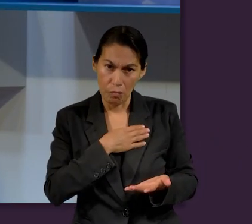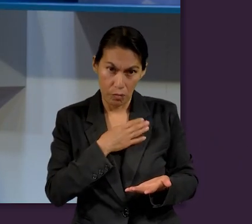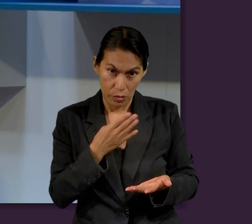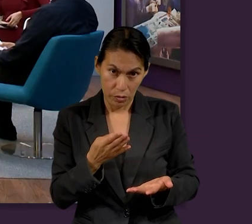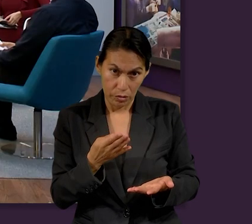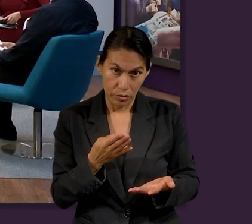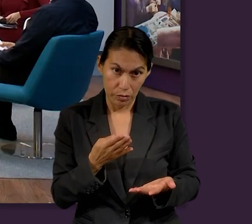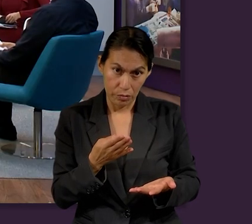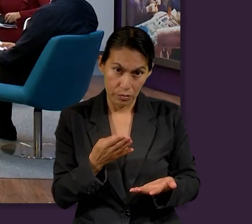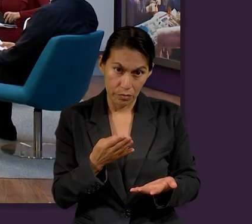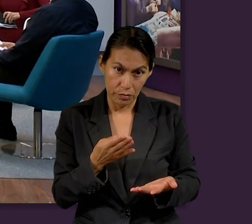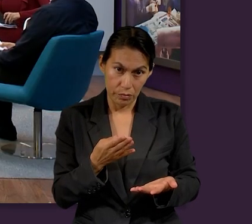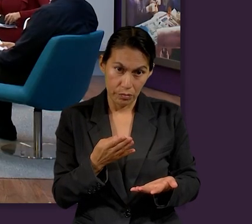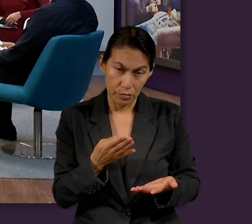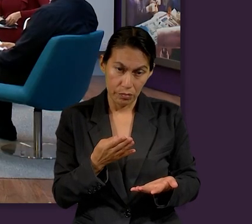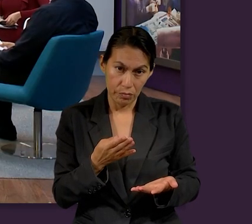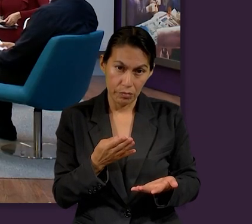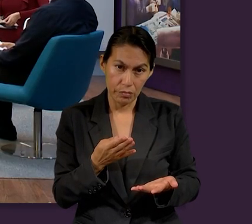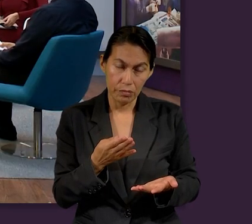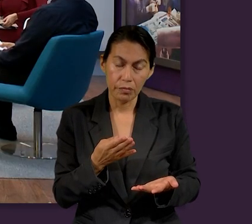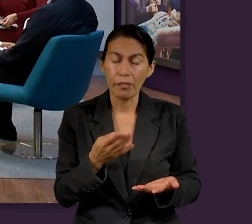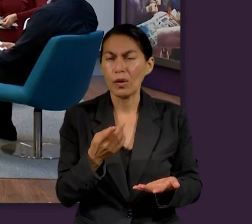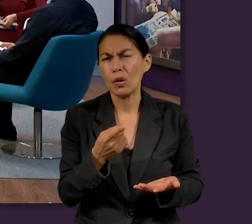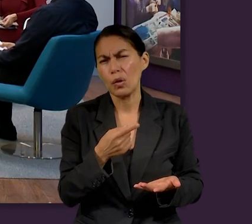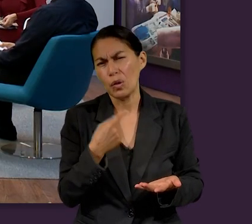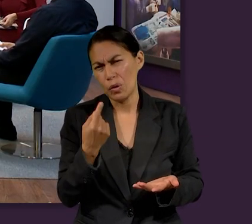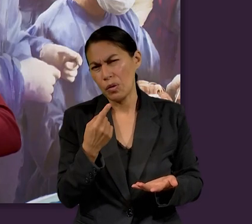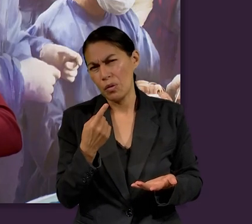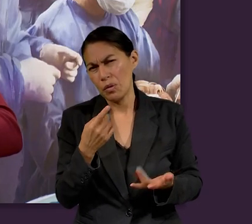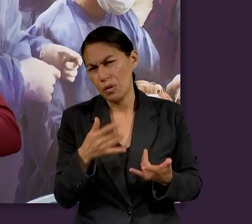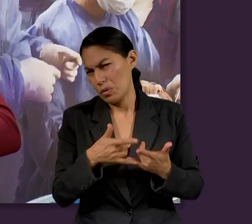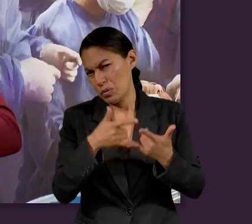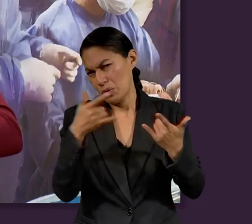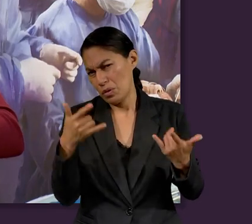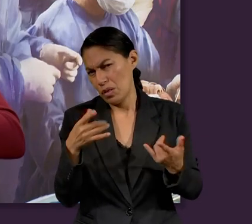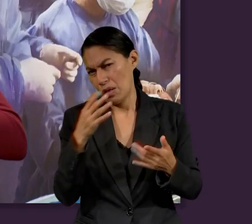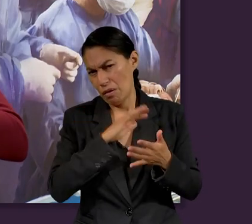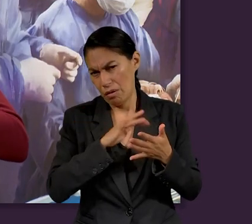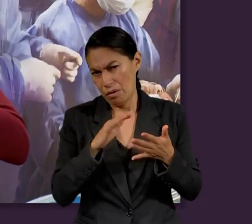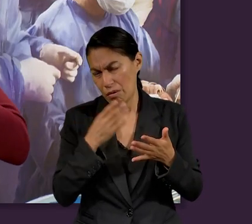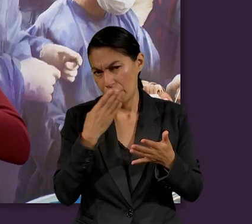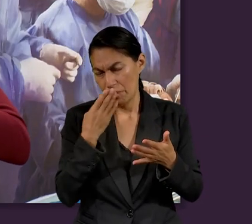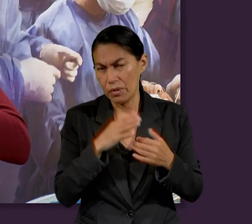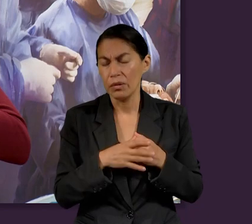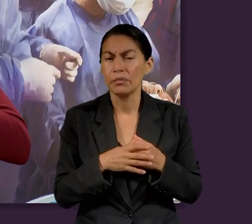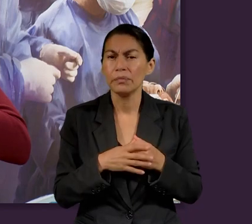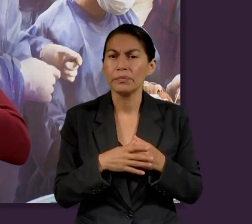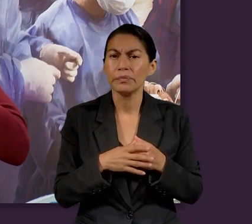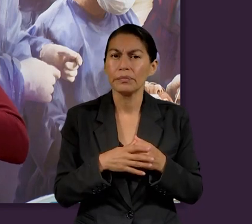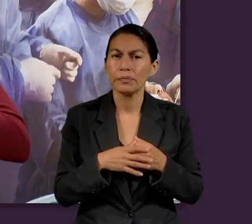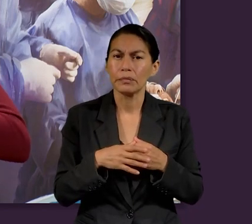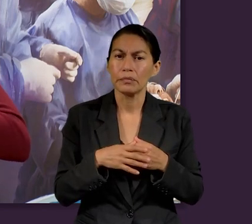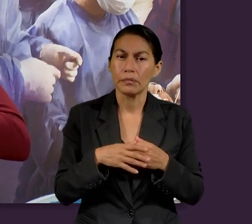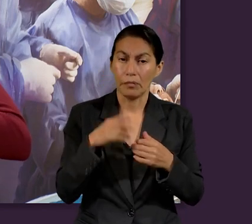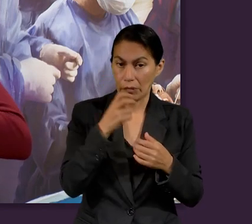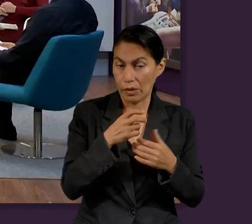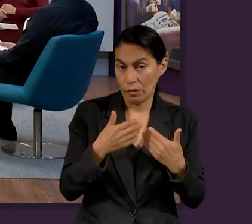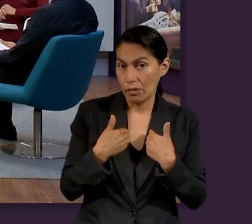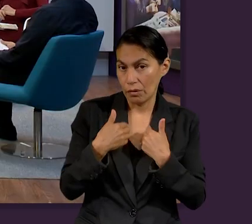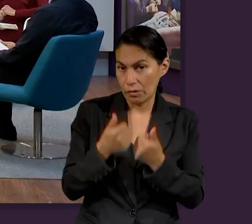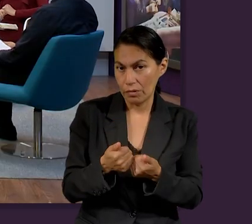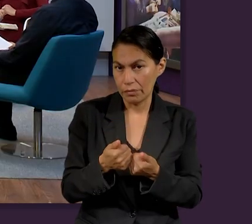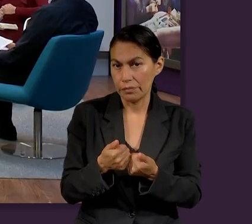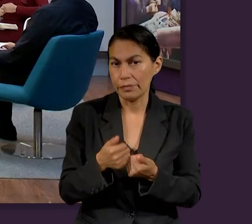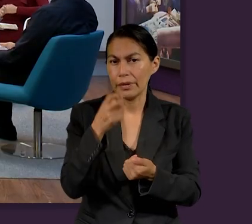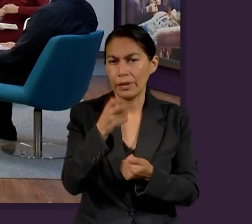Bueno, pues, nos podemos ir a leer un poco de la parábola, ¿no? Para poder comprender un poquito más el concepto que se nos está